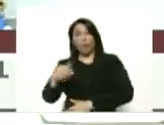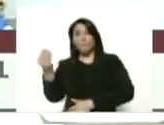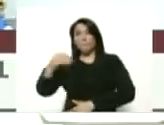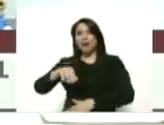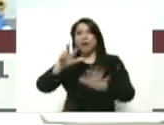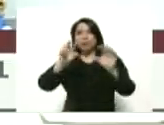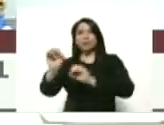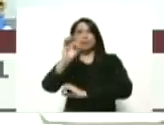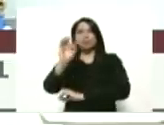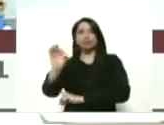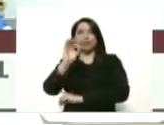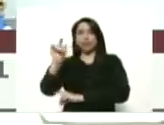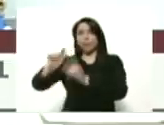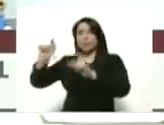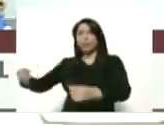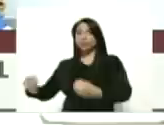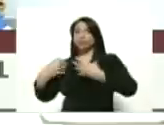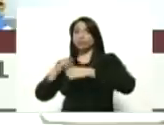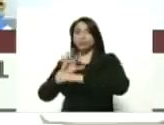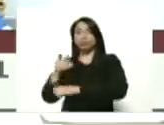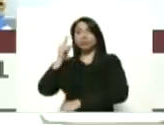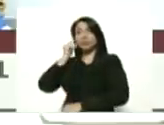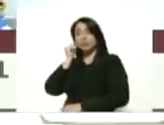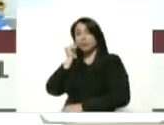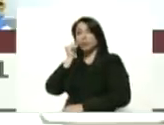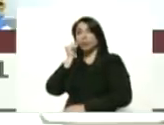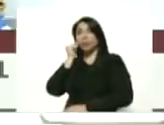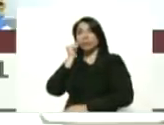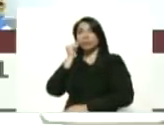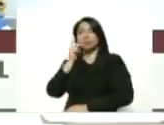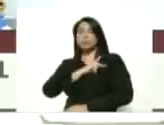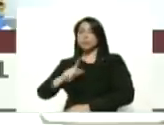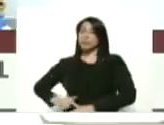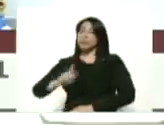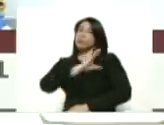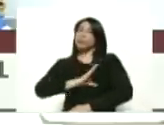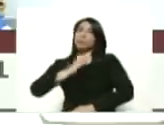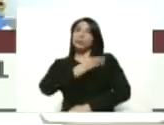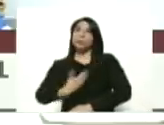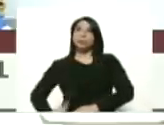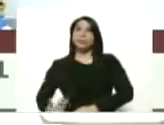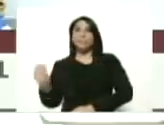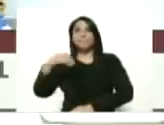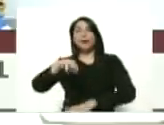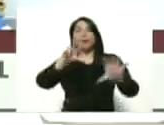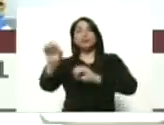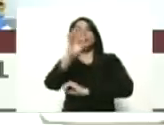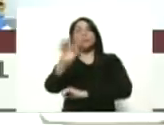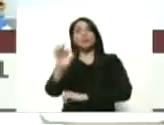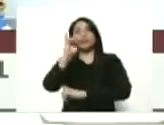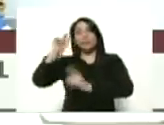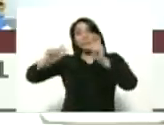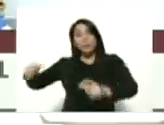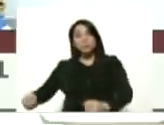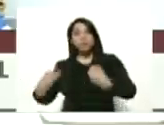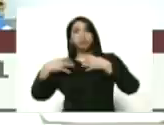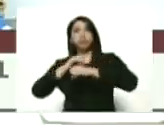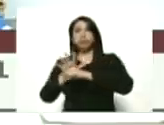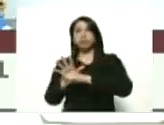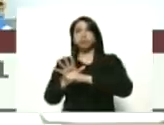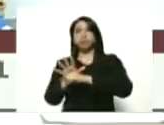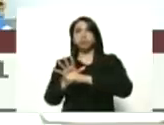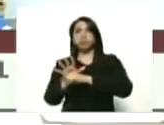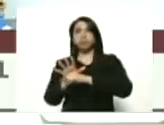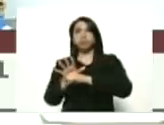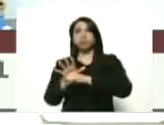de los casos, señora vicepresidenta, comisión presidencial, más del 80% de los casos